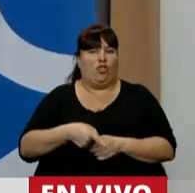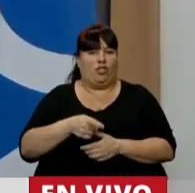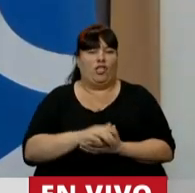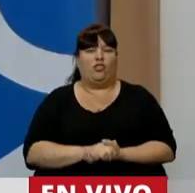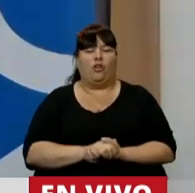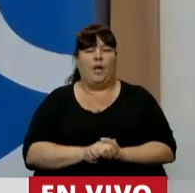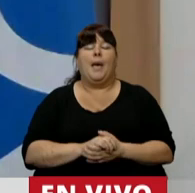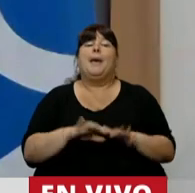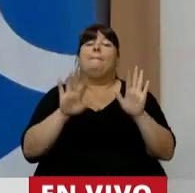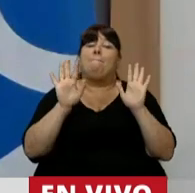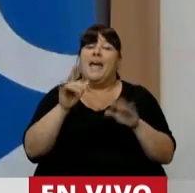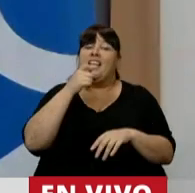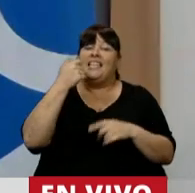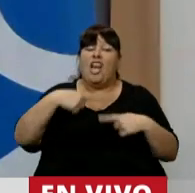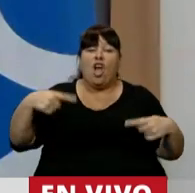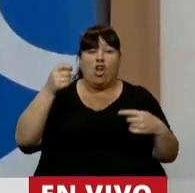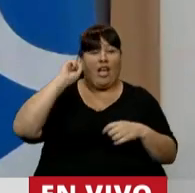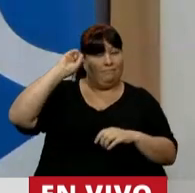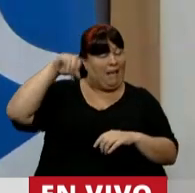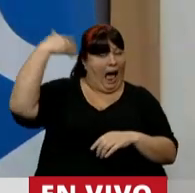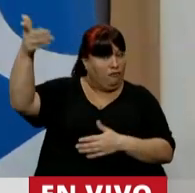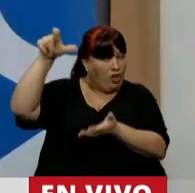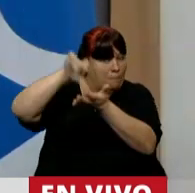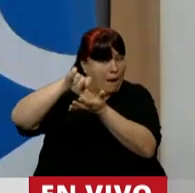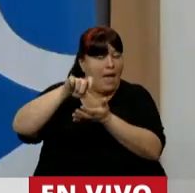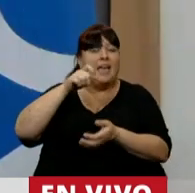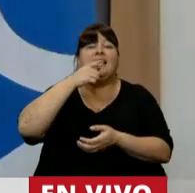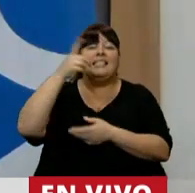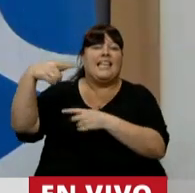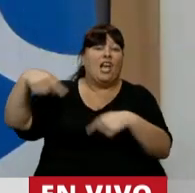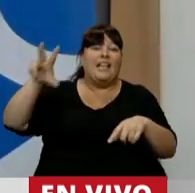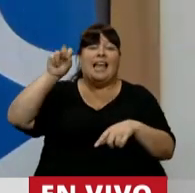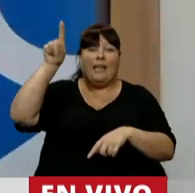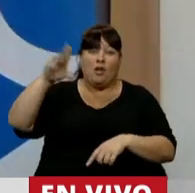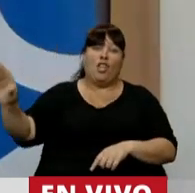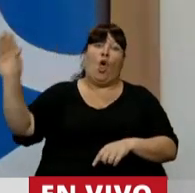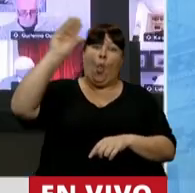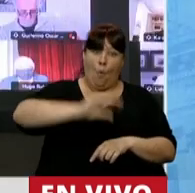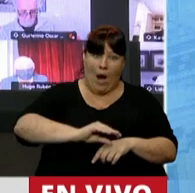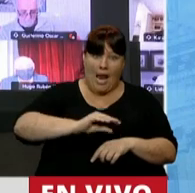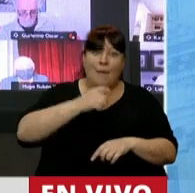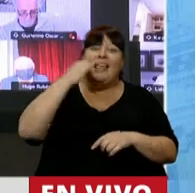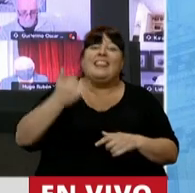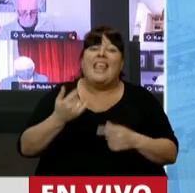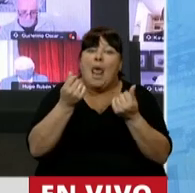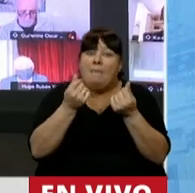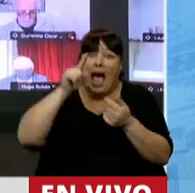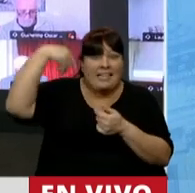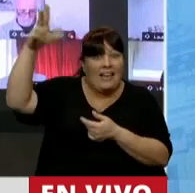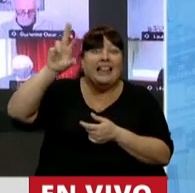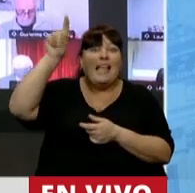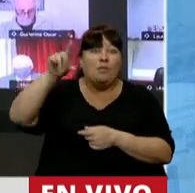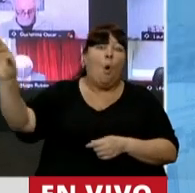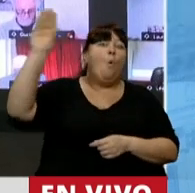Pero aquellos que tienen bienes en el exterior si repatrían el 30% de sus tenencias financieras